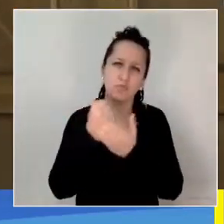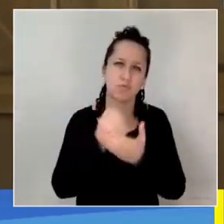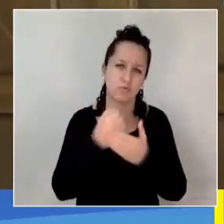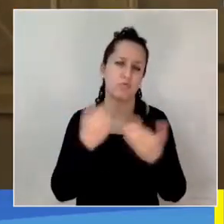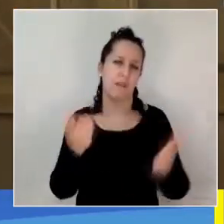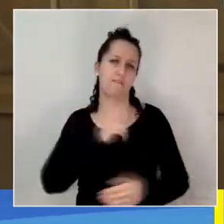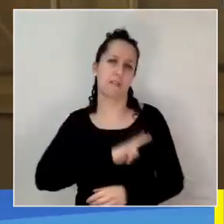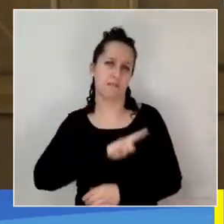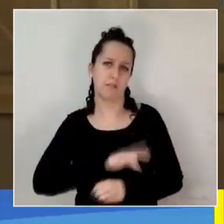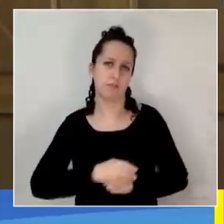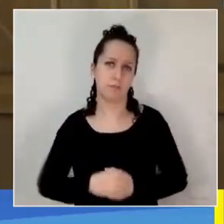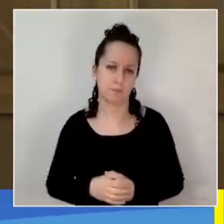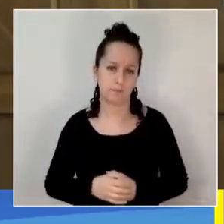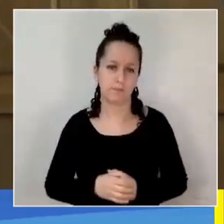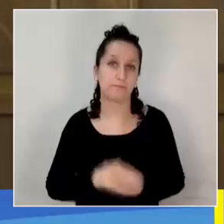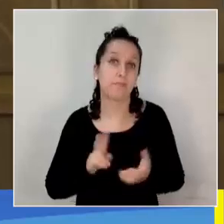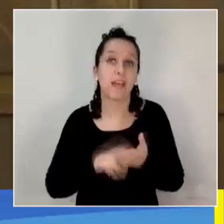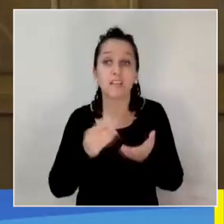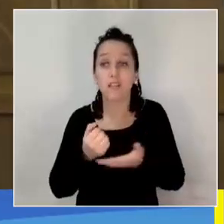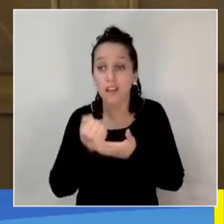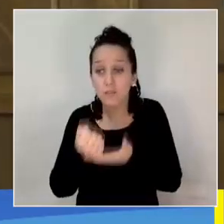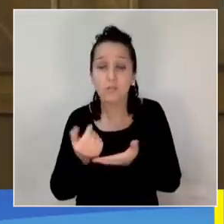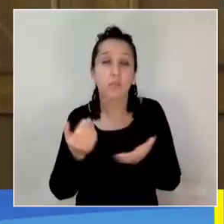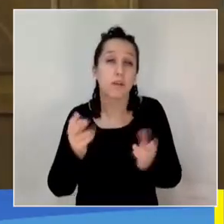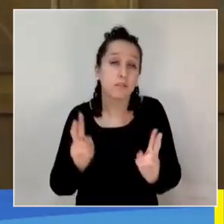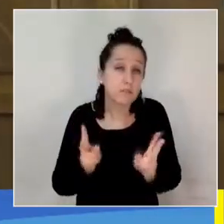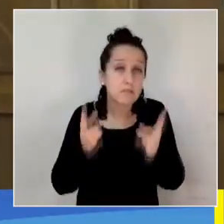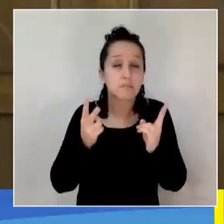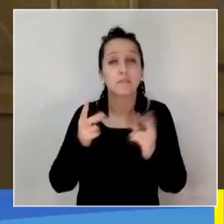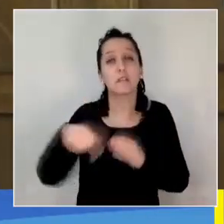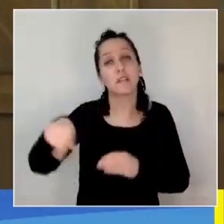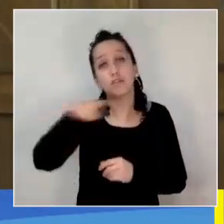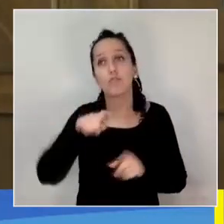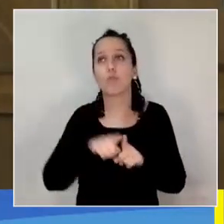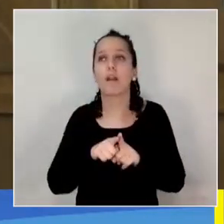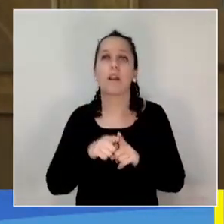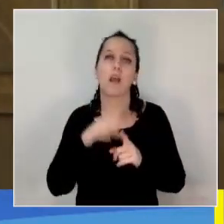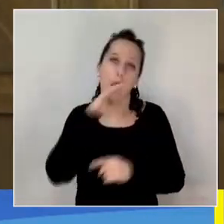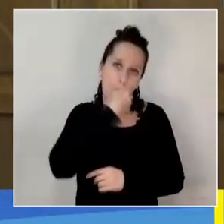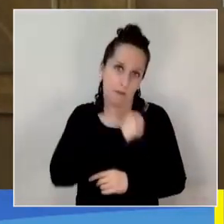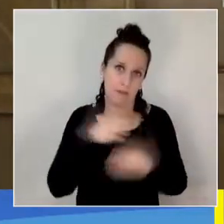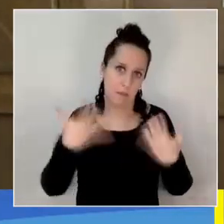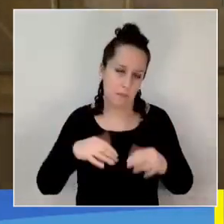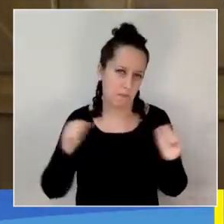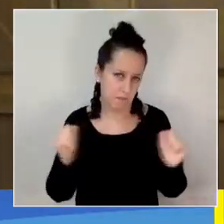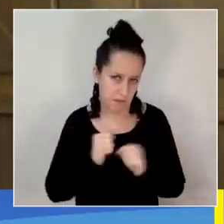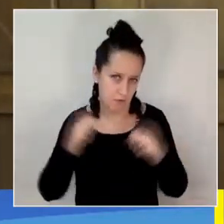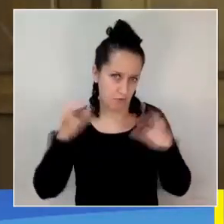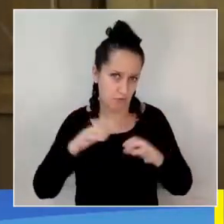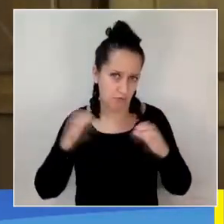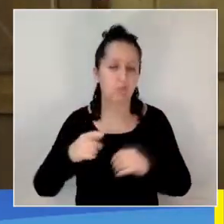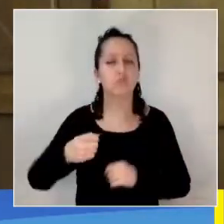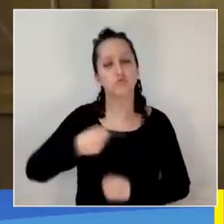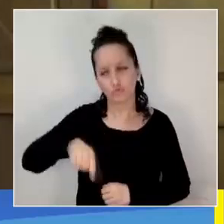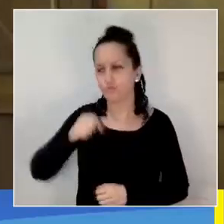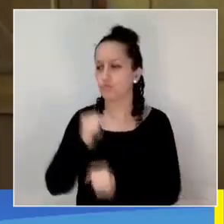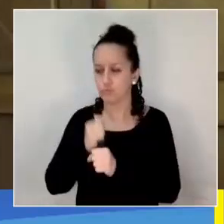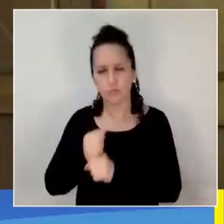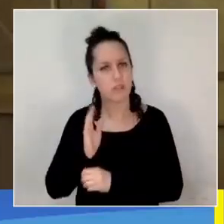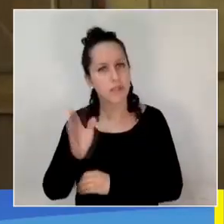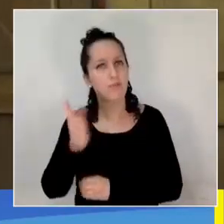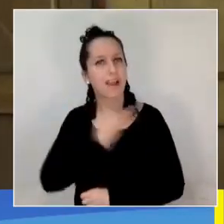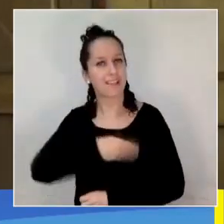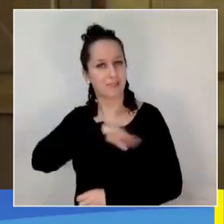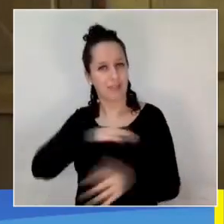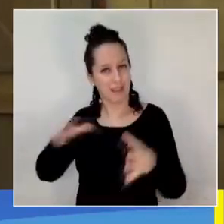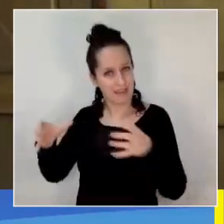que sabemos que de una u otra forma protegen, ayudan a poder soportar esta inclemencia del tiempo. Nosotros seguiremos trabajando con nuestra Unidad de Asistencia